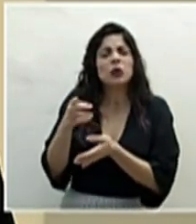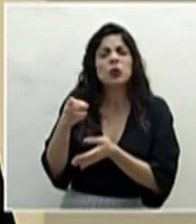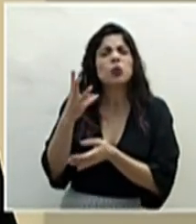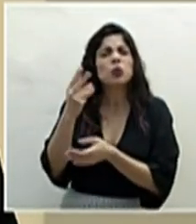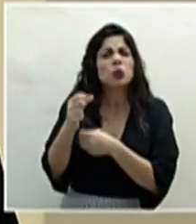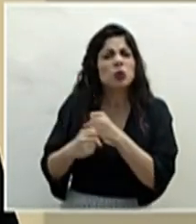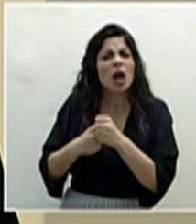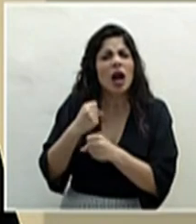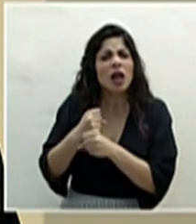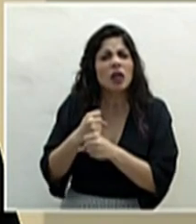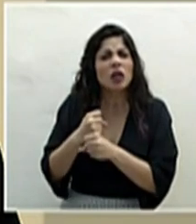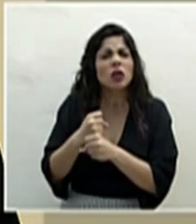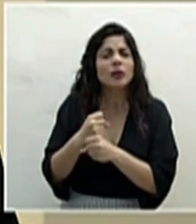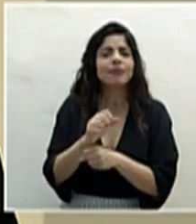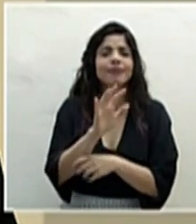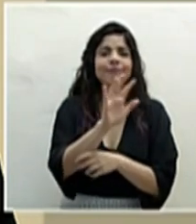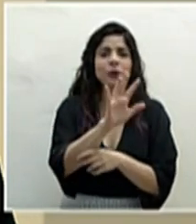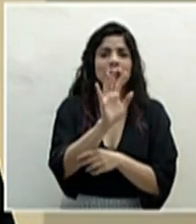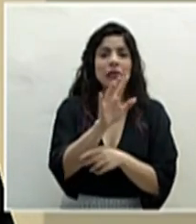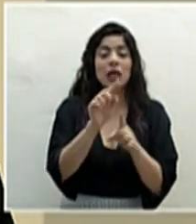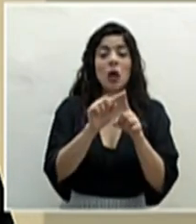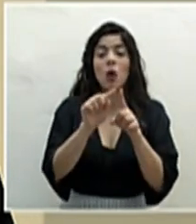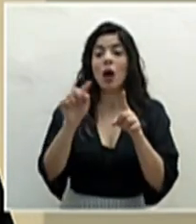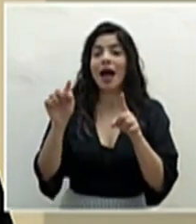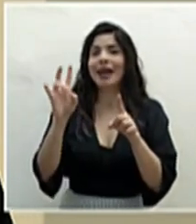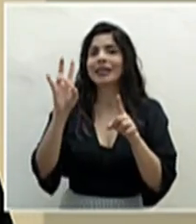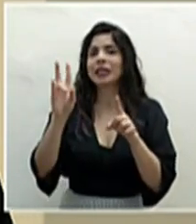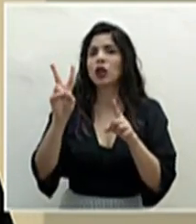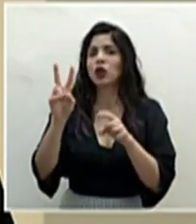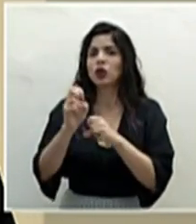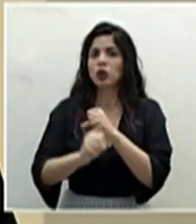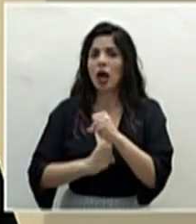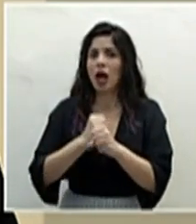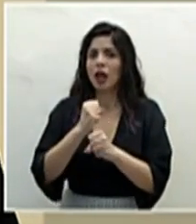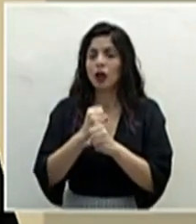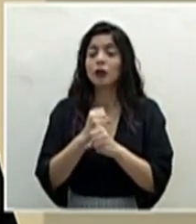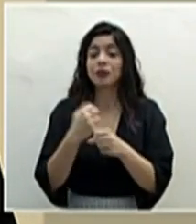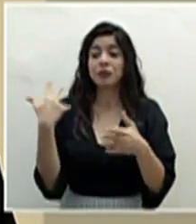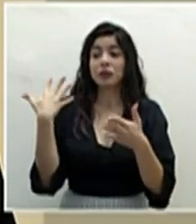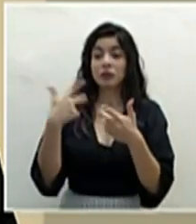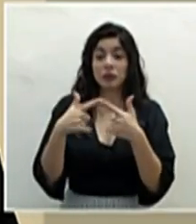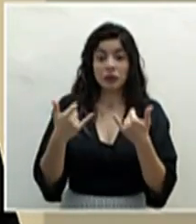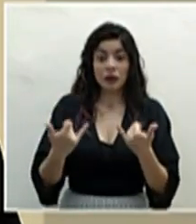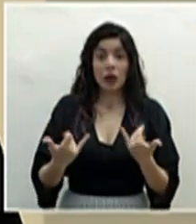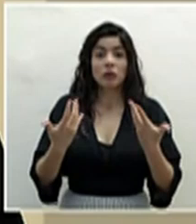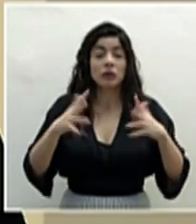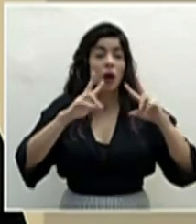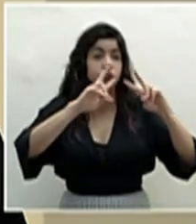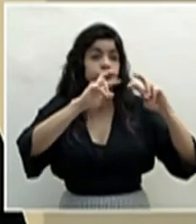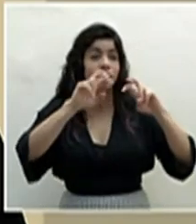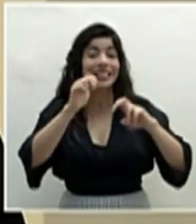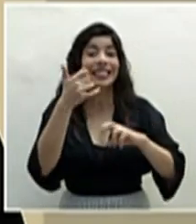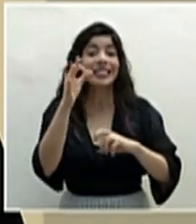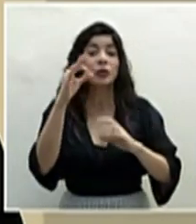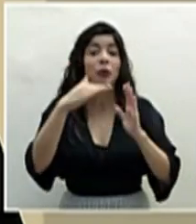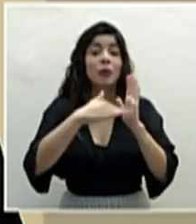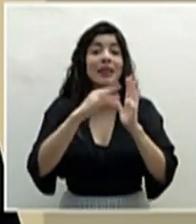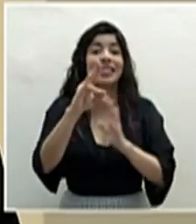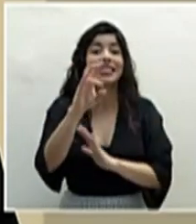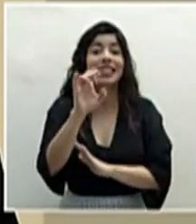rango de edad de los 55 a los 72 años. A este momento se han descartado 19 mil